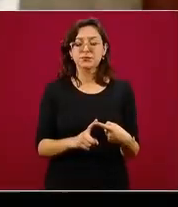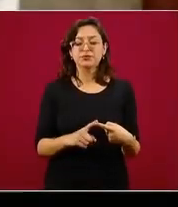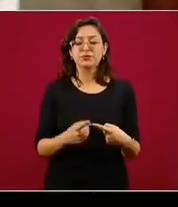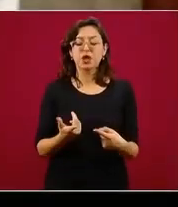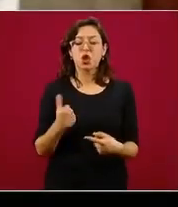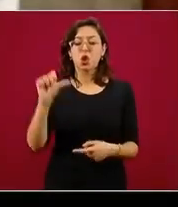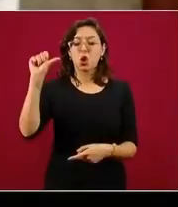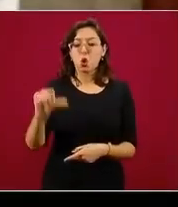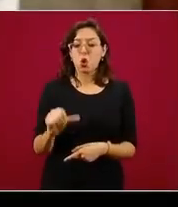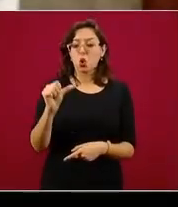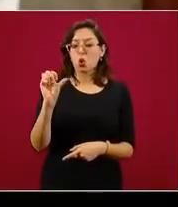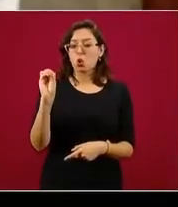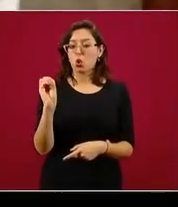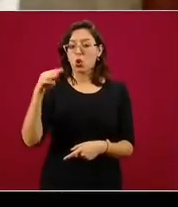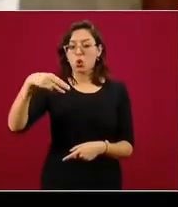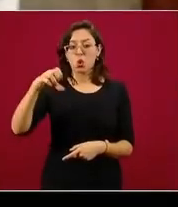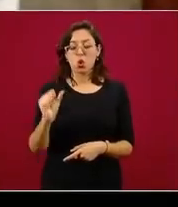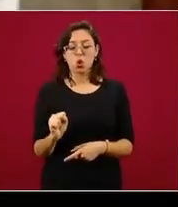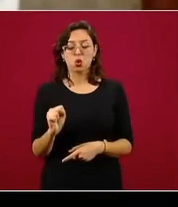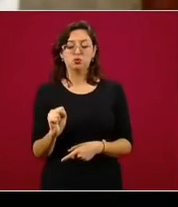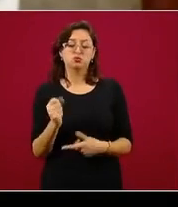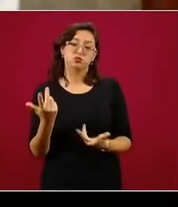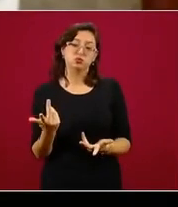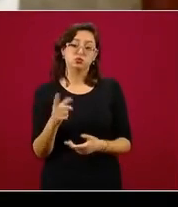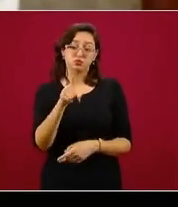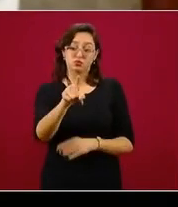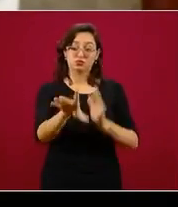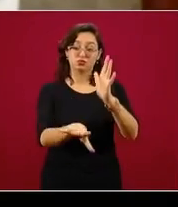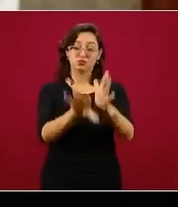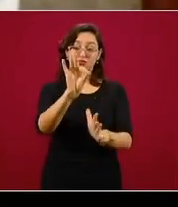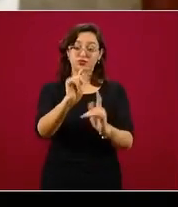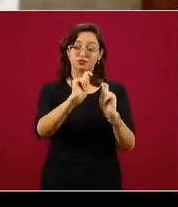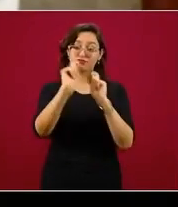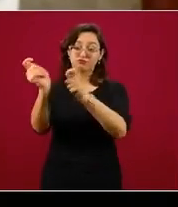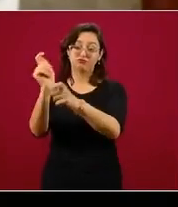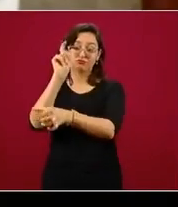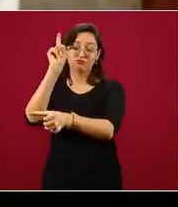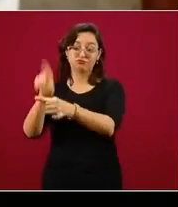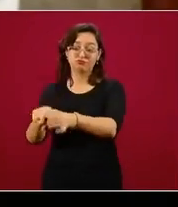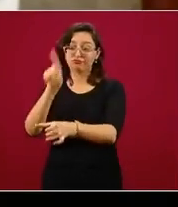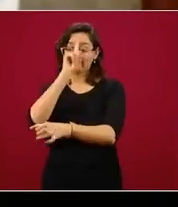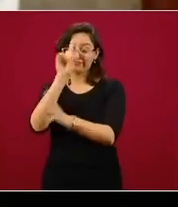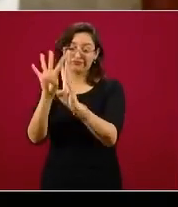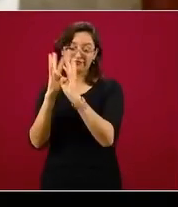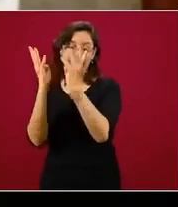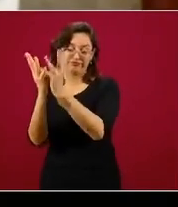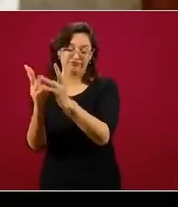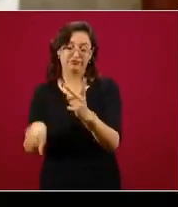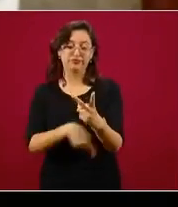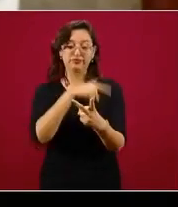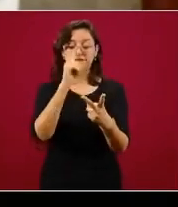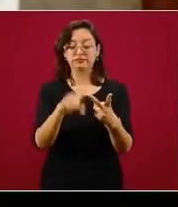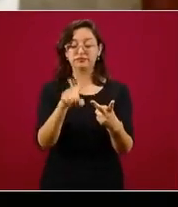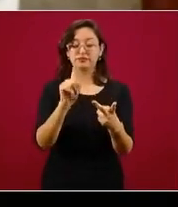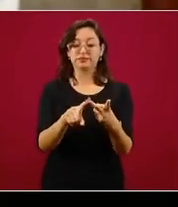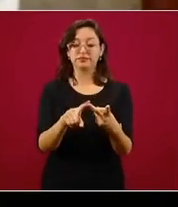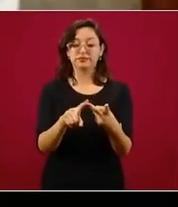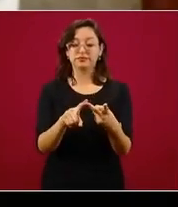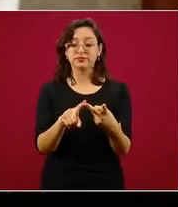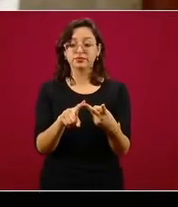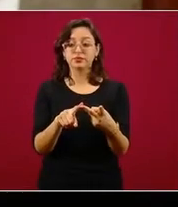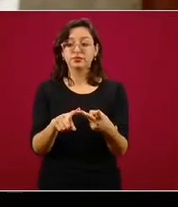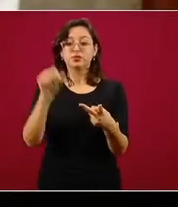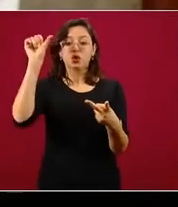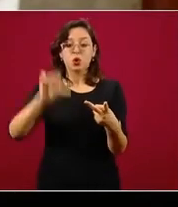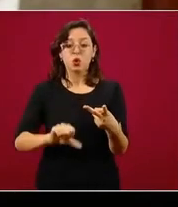Organización Mundial de la Salud, referente a su incorporación, este equipo de asesores. Y la segunda, hoy